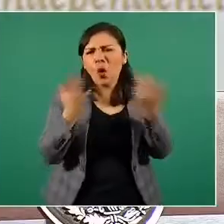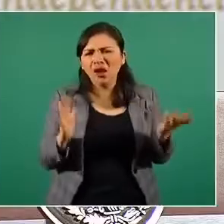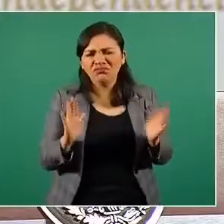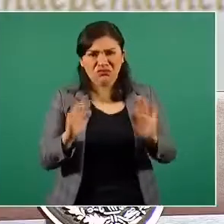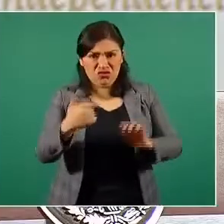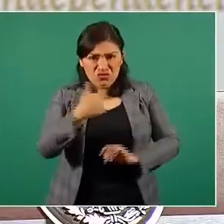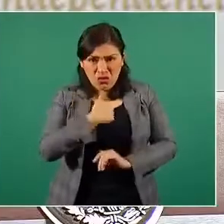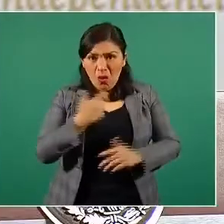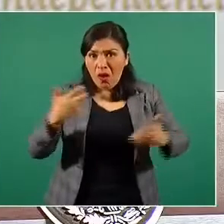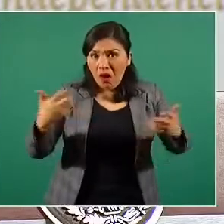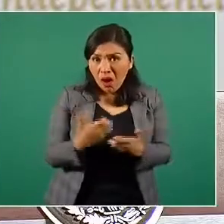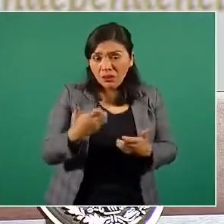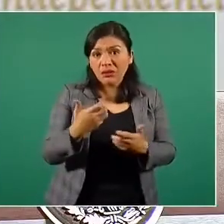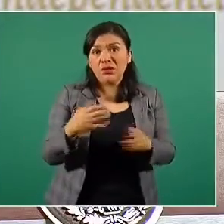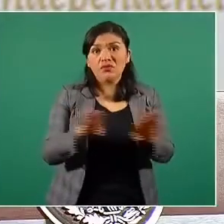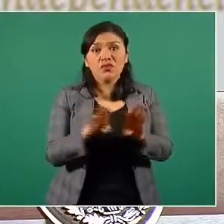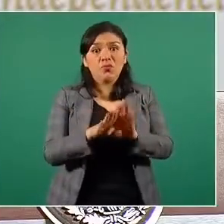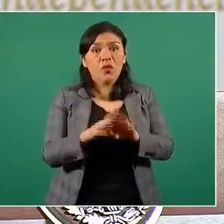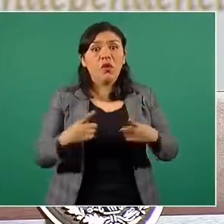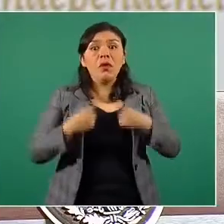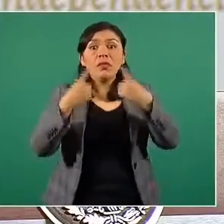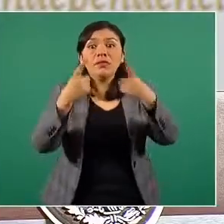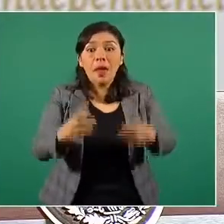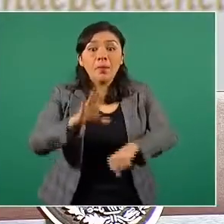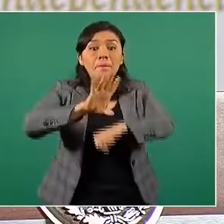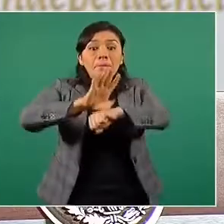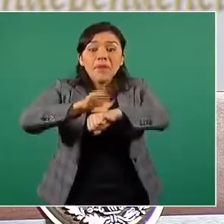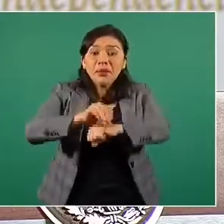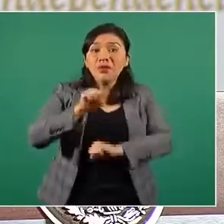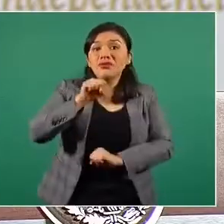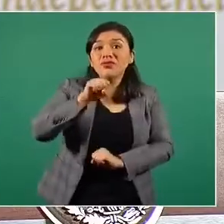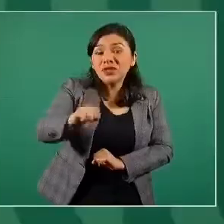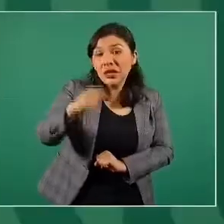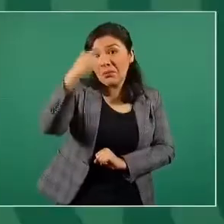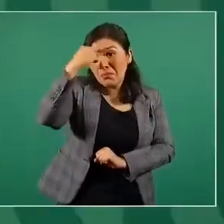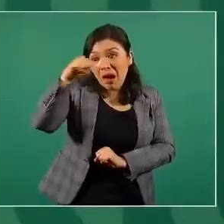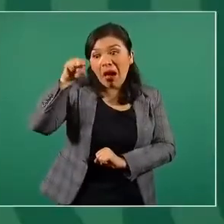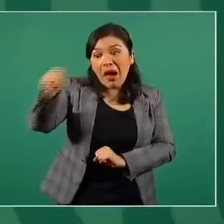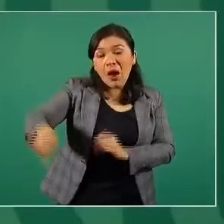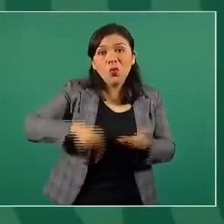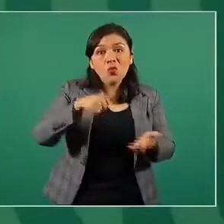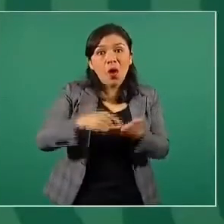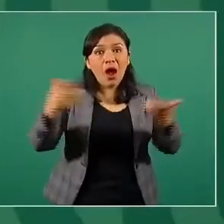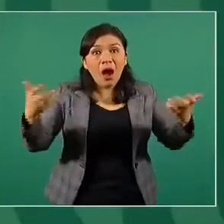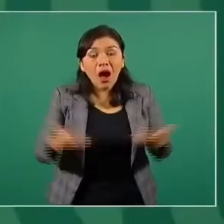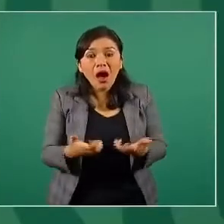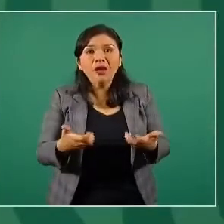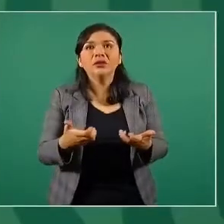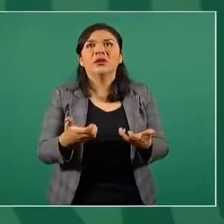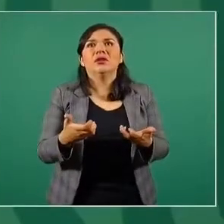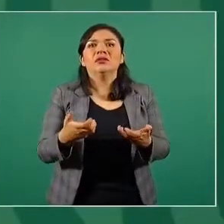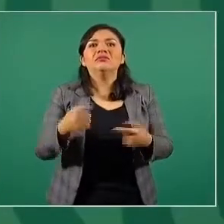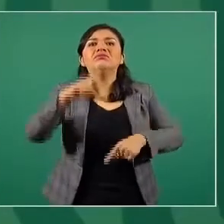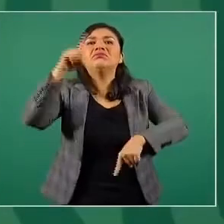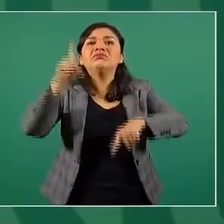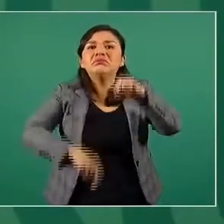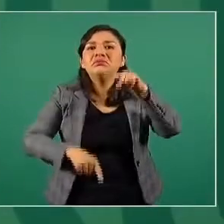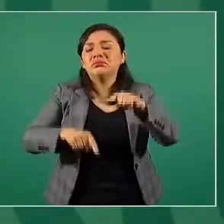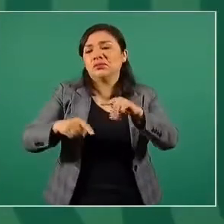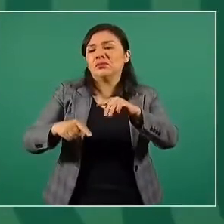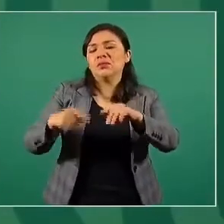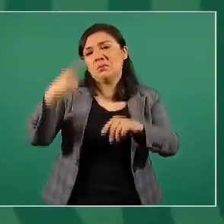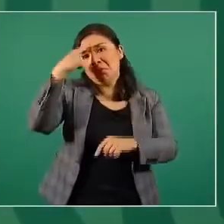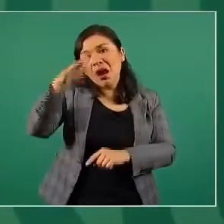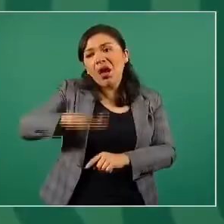nosotros no vamos a dar ninguna concesión, ningún permiso que vaya en contra